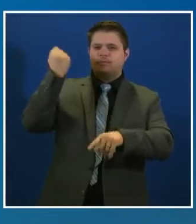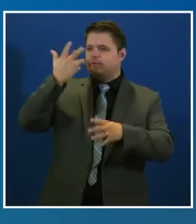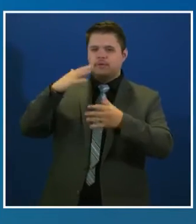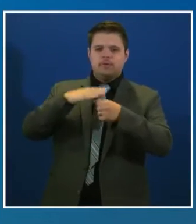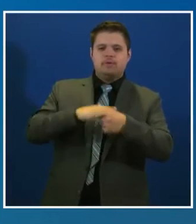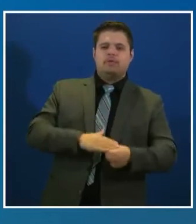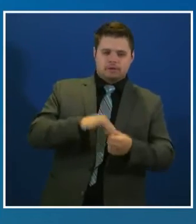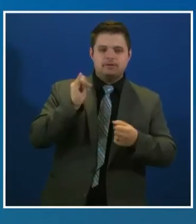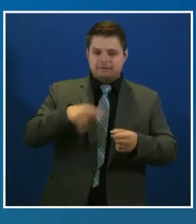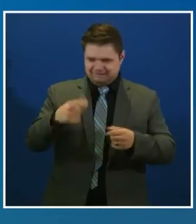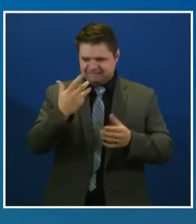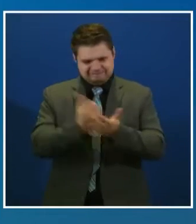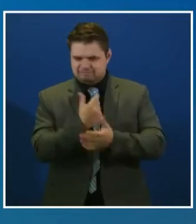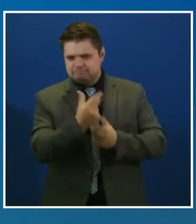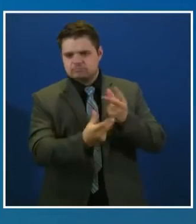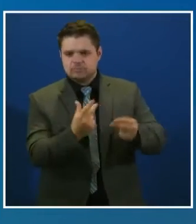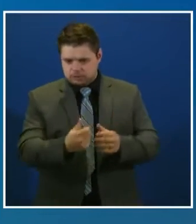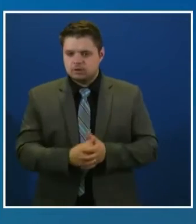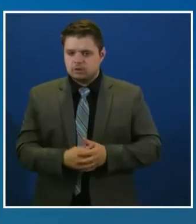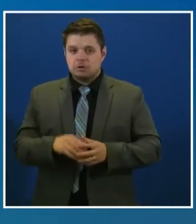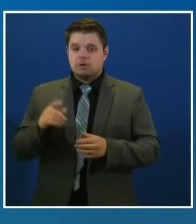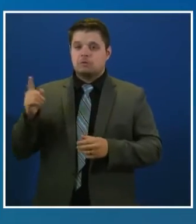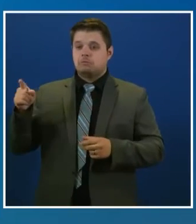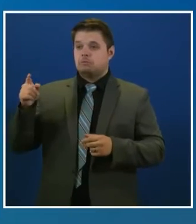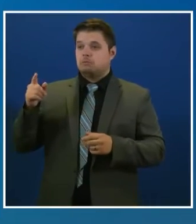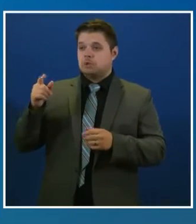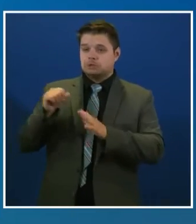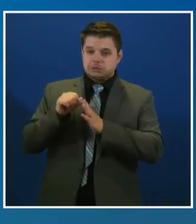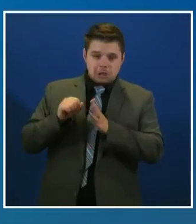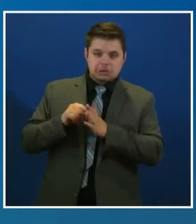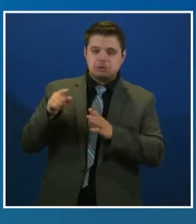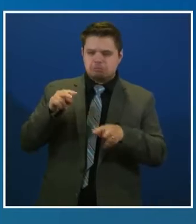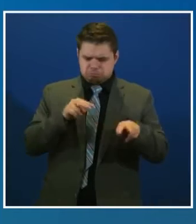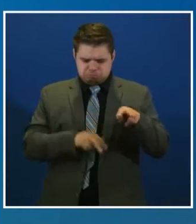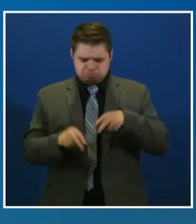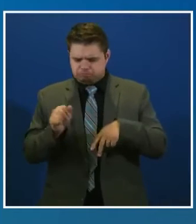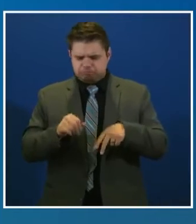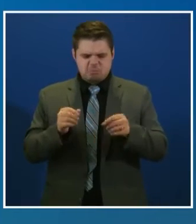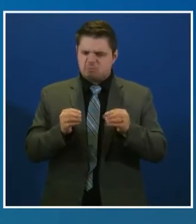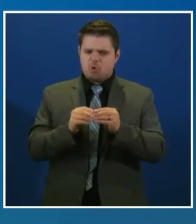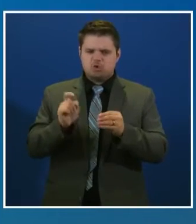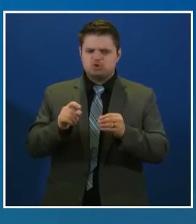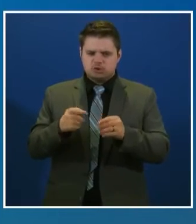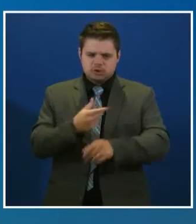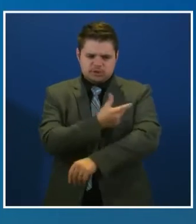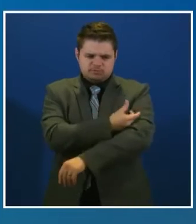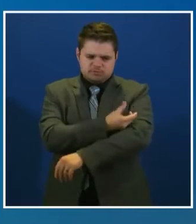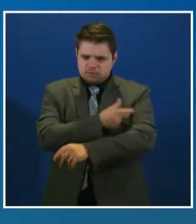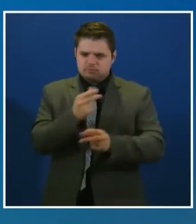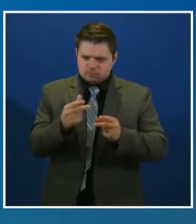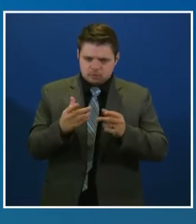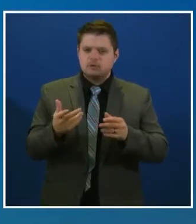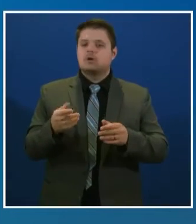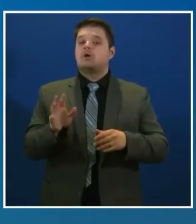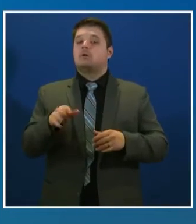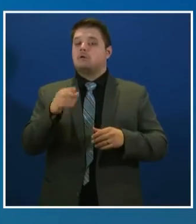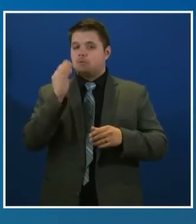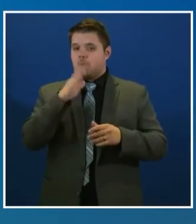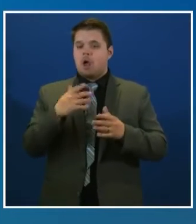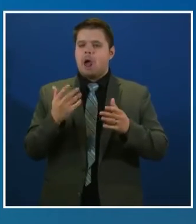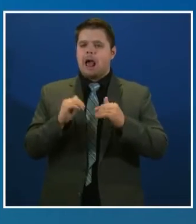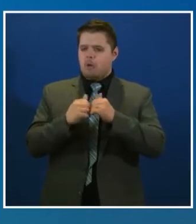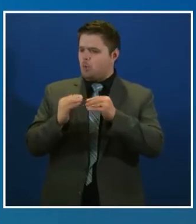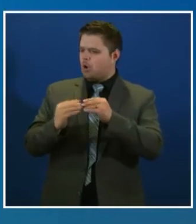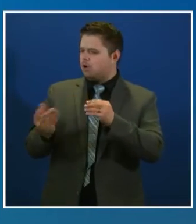amplió los criterios de elegibilidad para vacunarse. A partir del 22 de marzo, la fase 1b